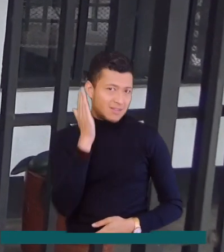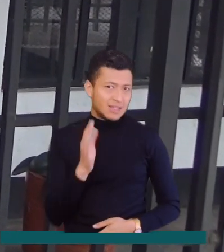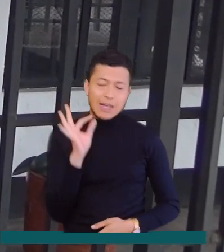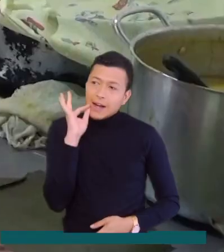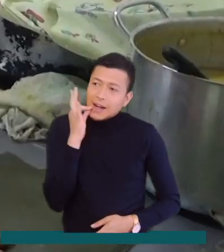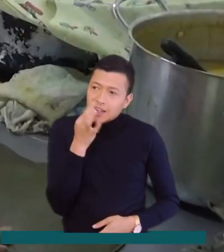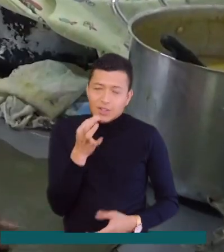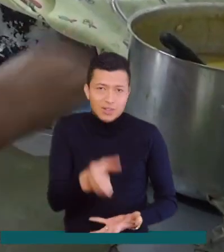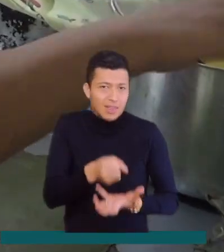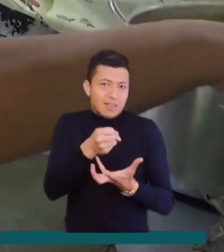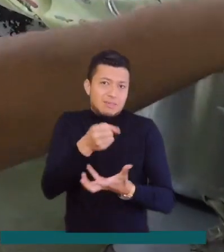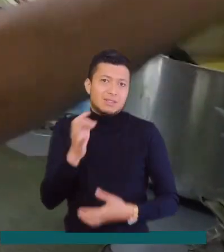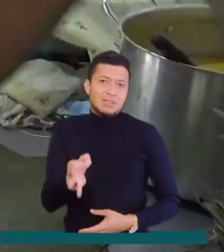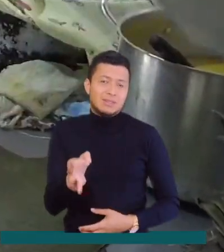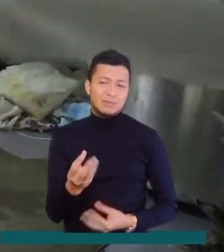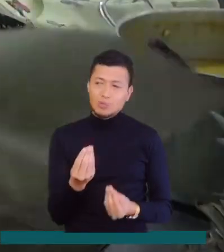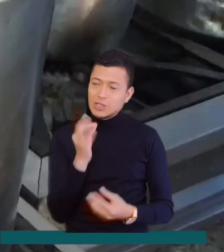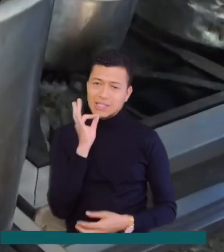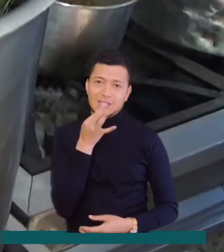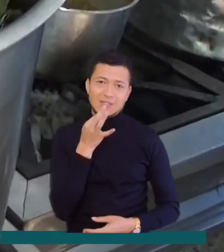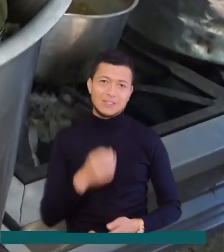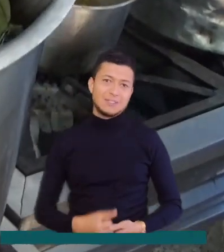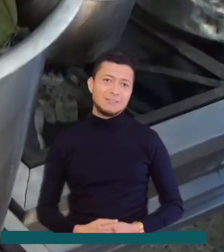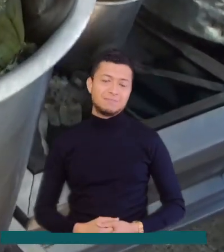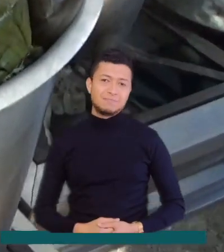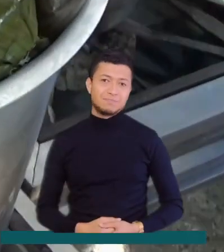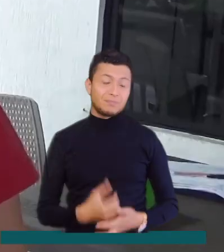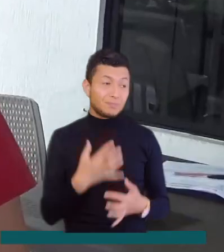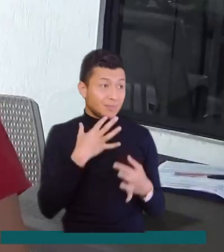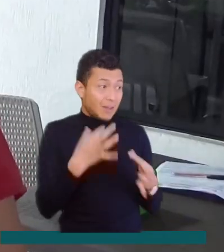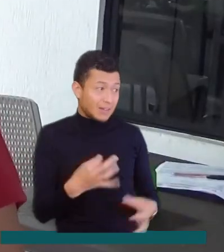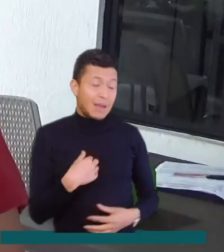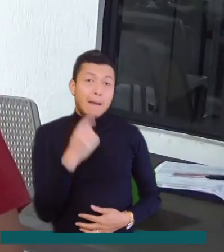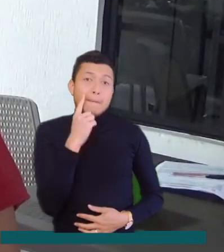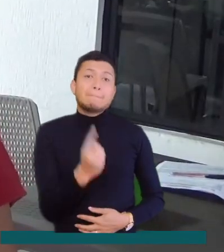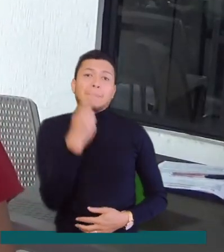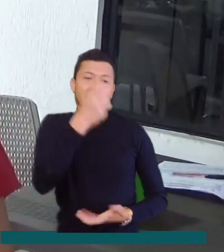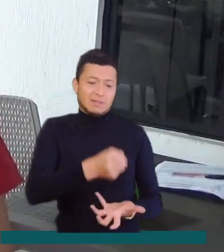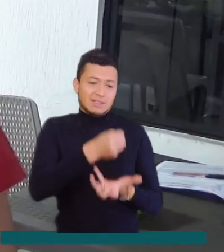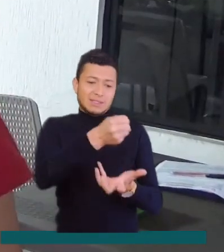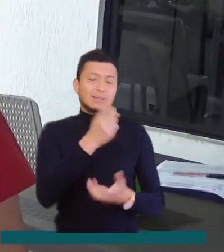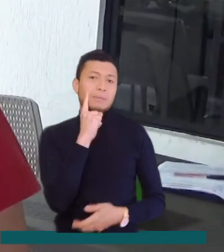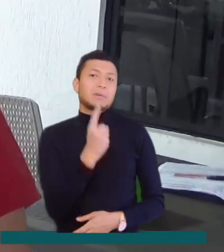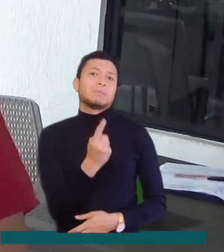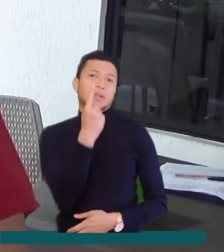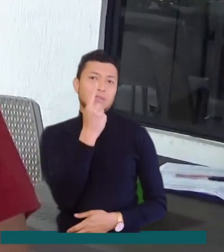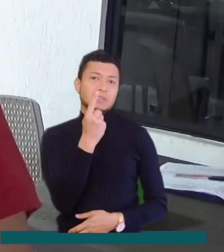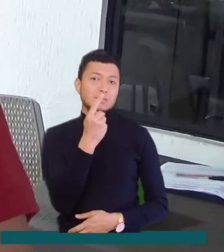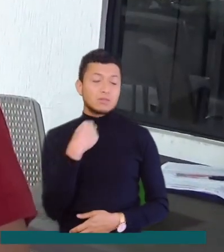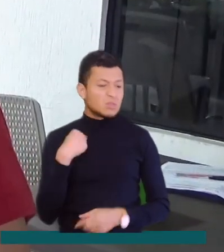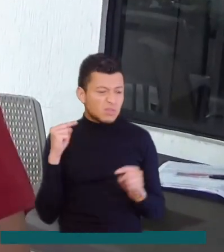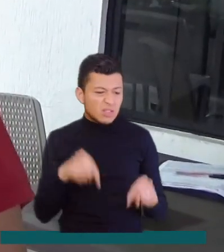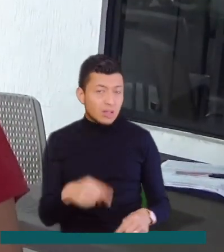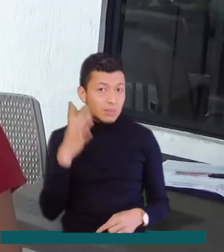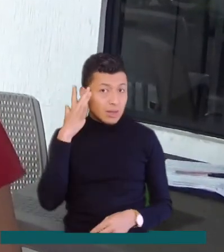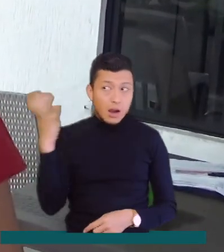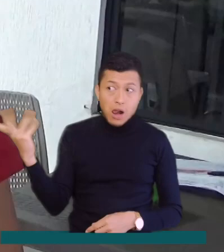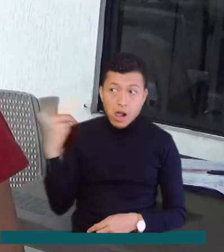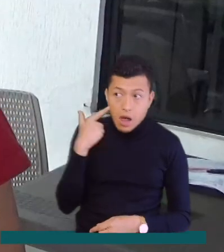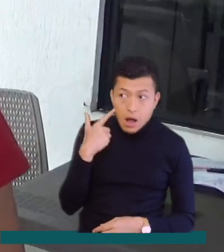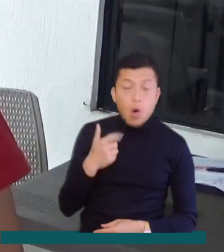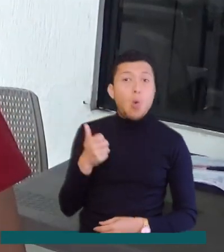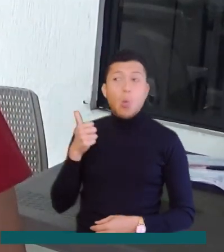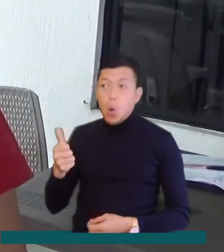son muy ricos los tamales de acá, de la señora César. La verdad, es la primera vez que los pruebo, vine porque escuché muy buenas referencias de los